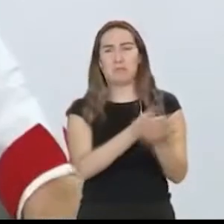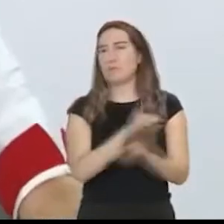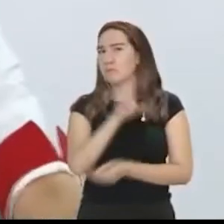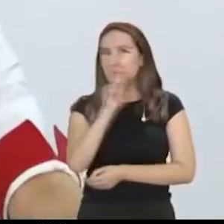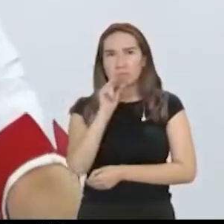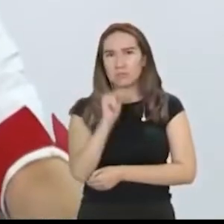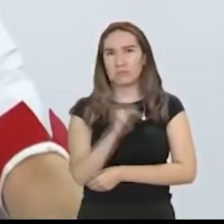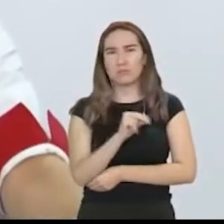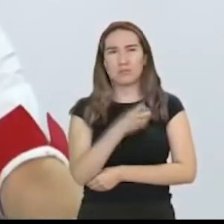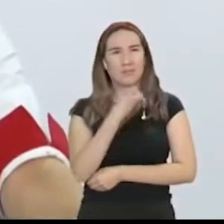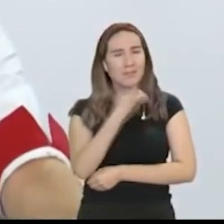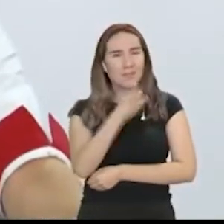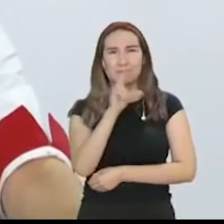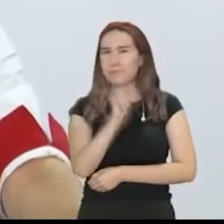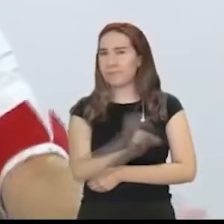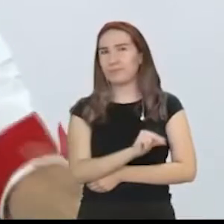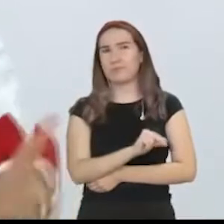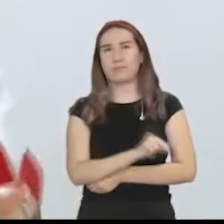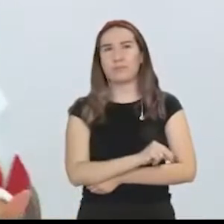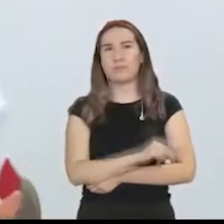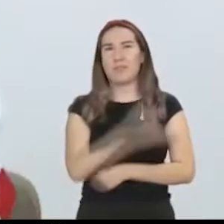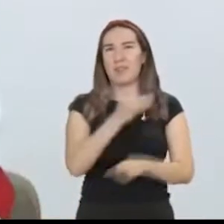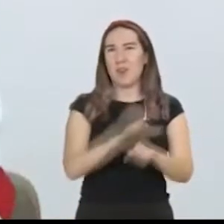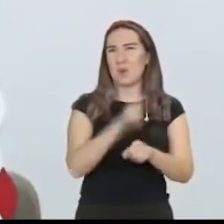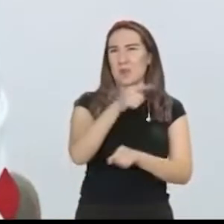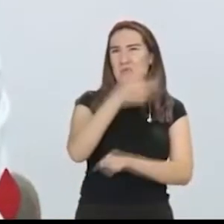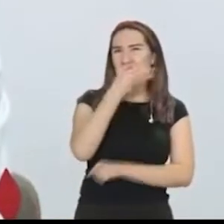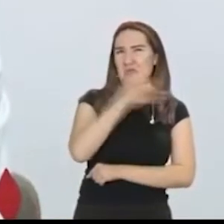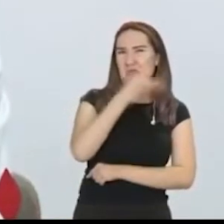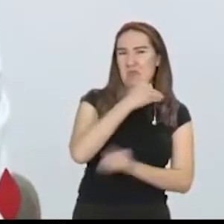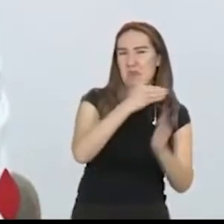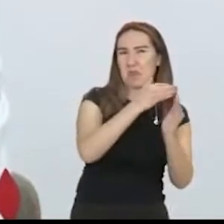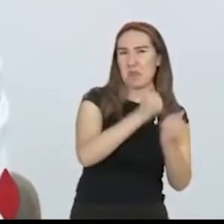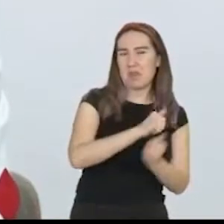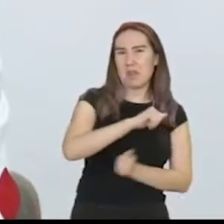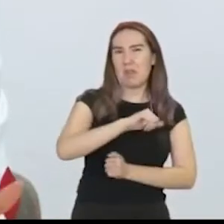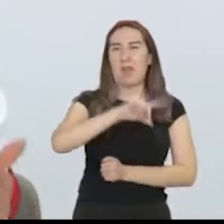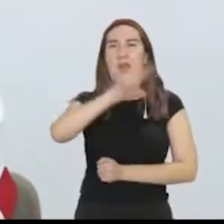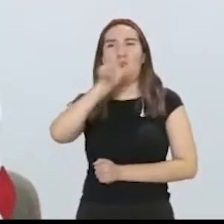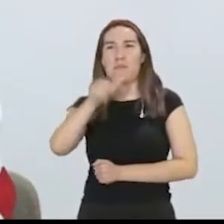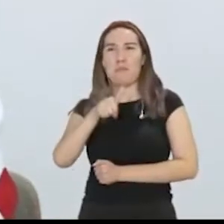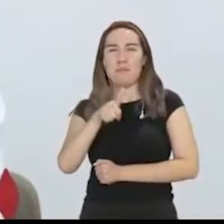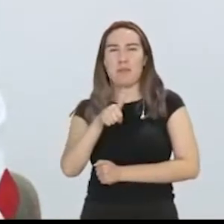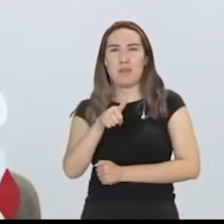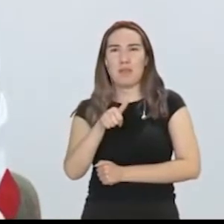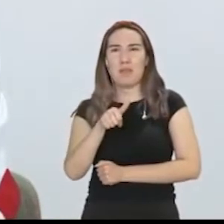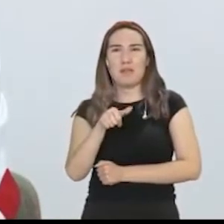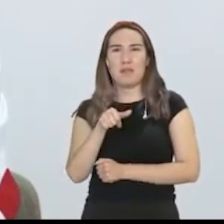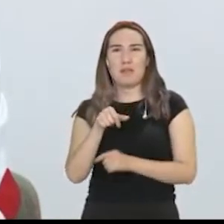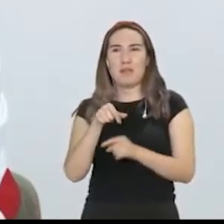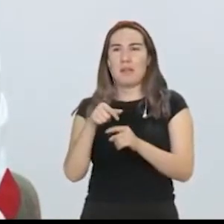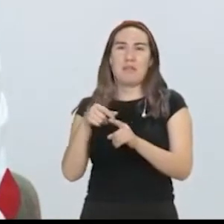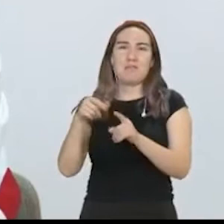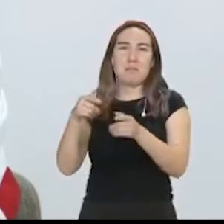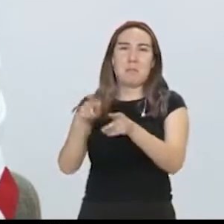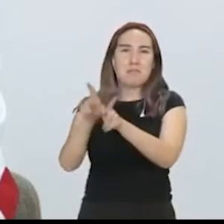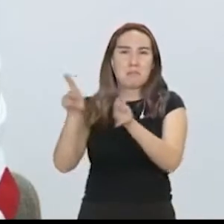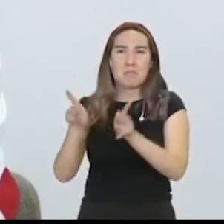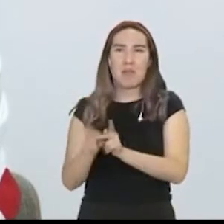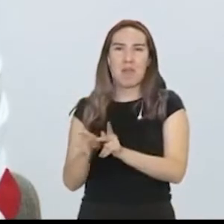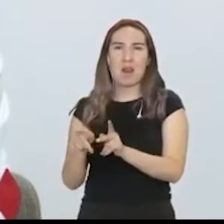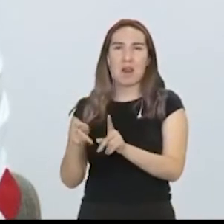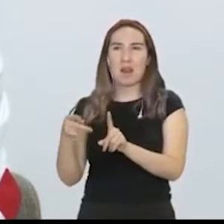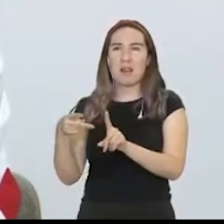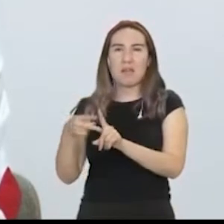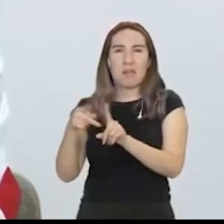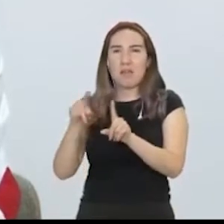porque tú hagas una fiesta hoy en casa, mañana se va a abrir el antro, ni el parque. Eso no